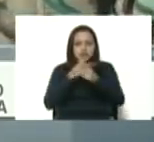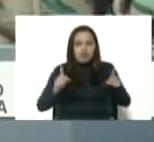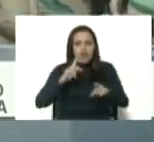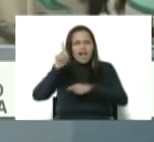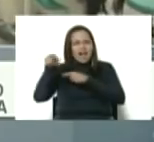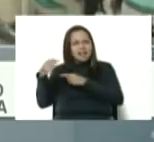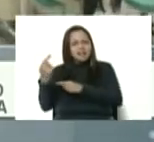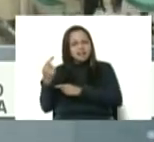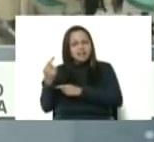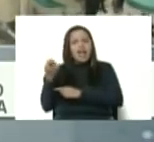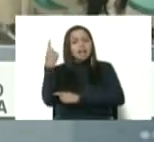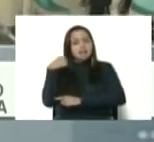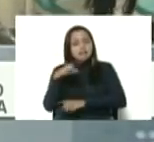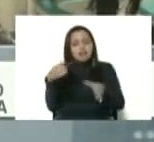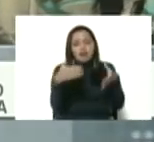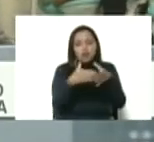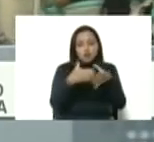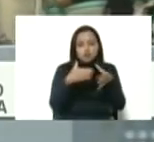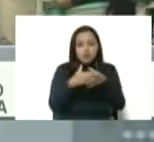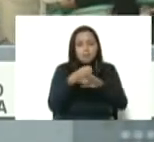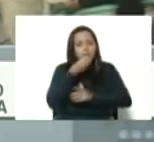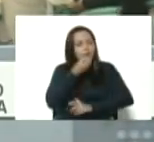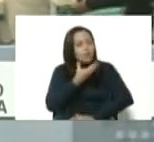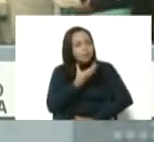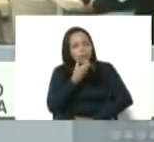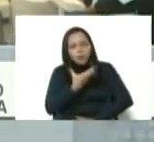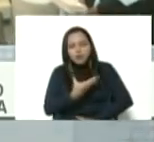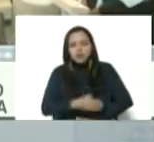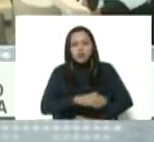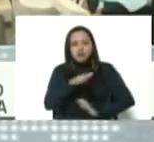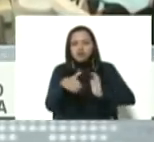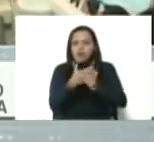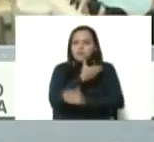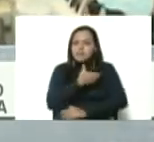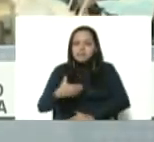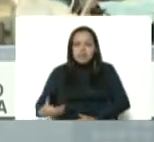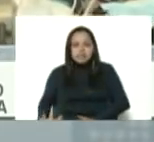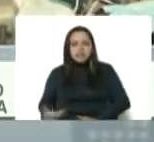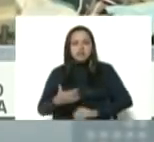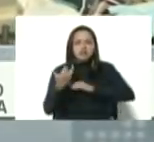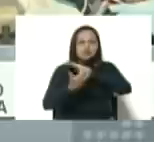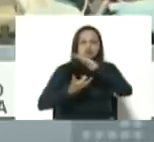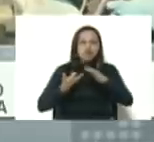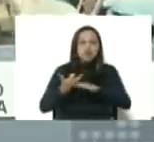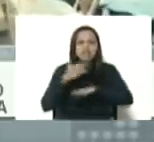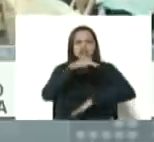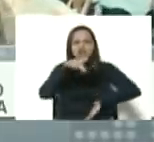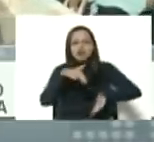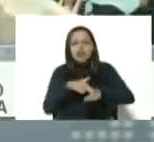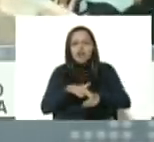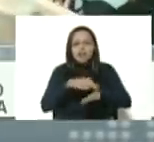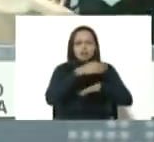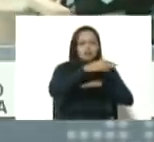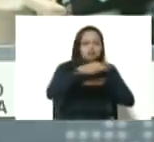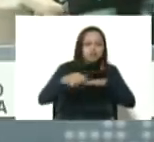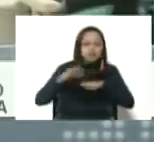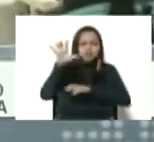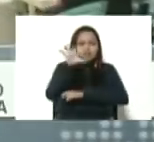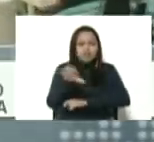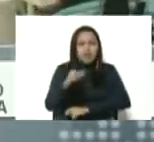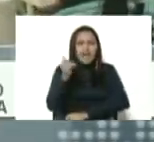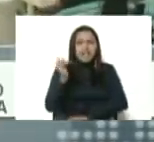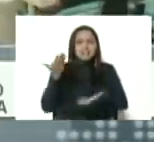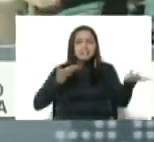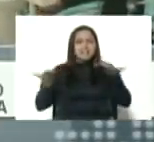muy, muy, muy fructífera con todos los presidentes de entes regionales y nacionales vinculados a los servicios